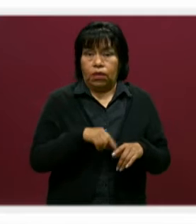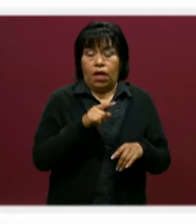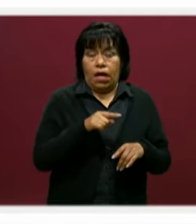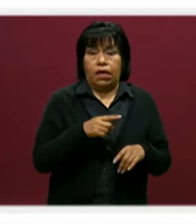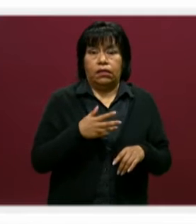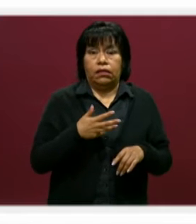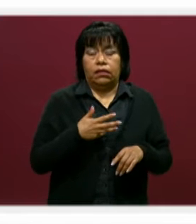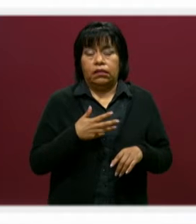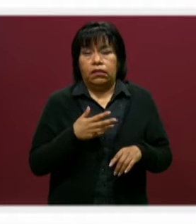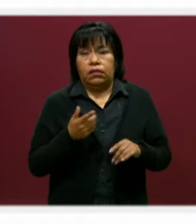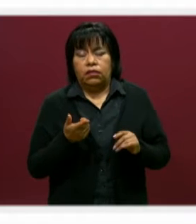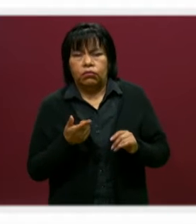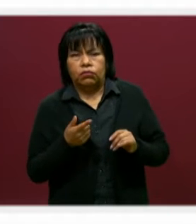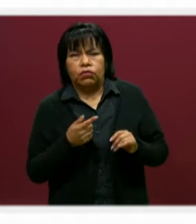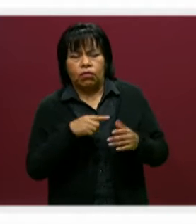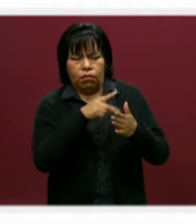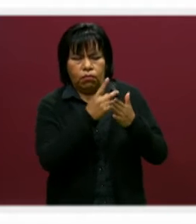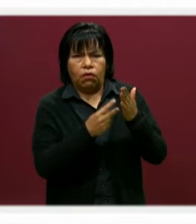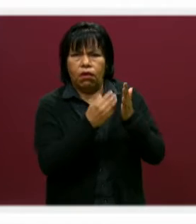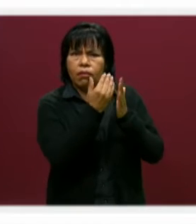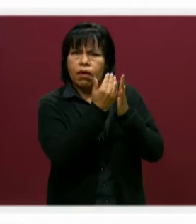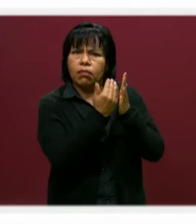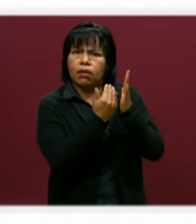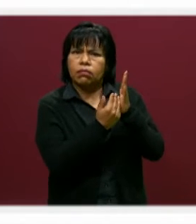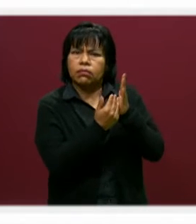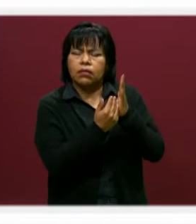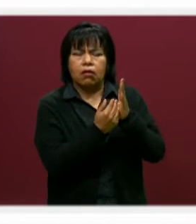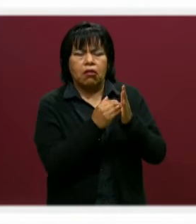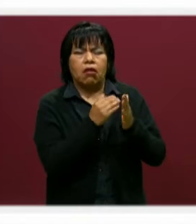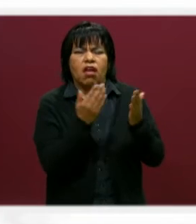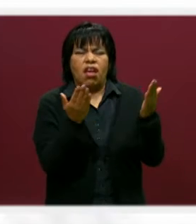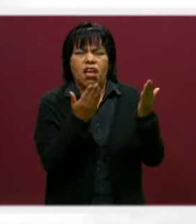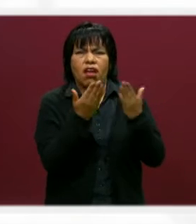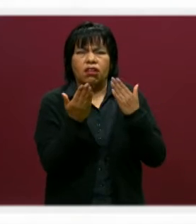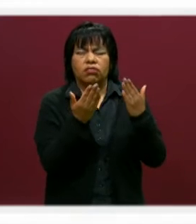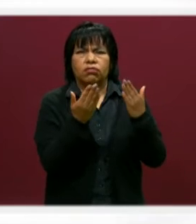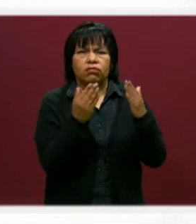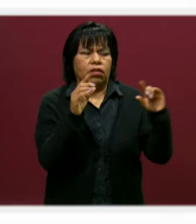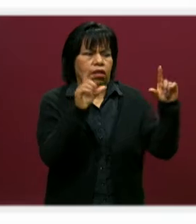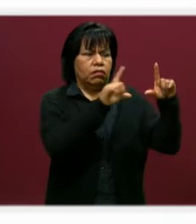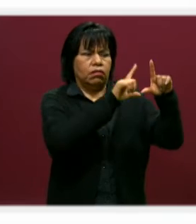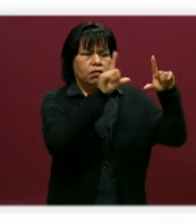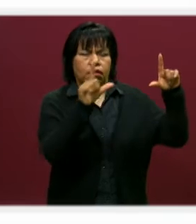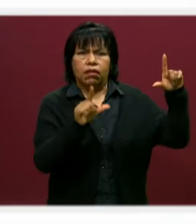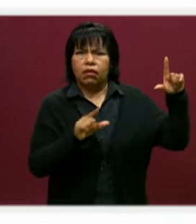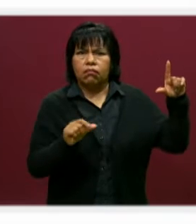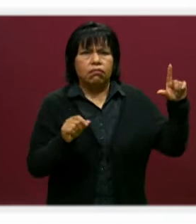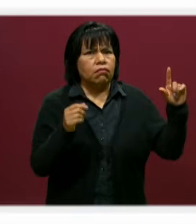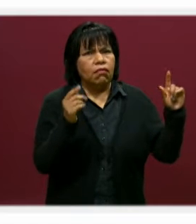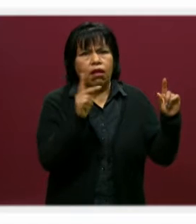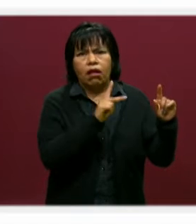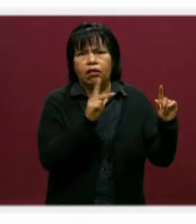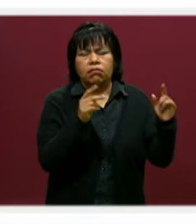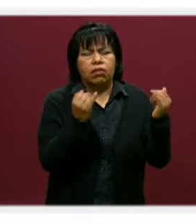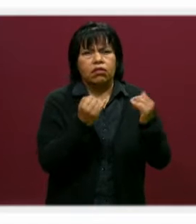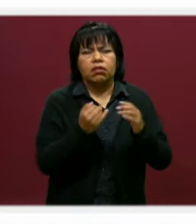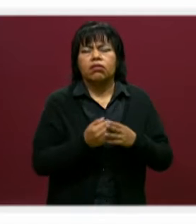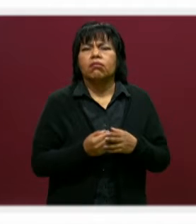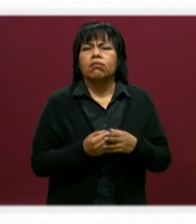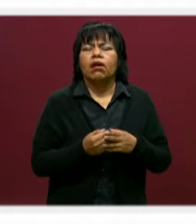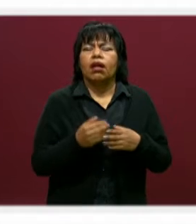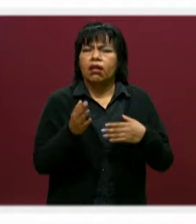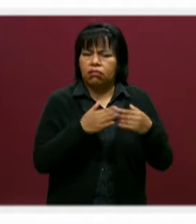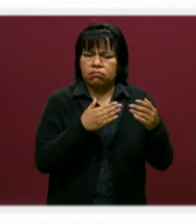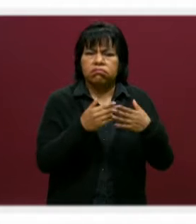Estamos con planes de estudio que se pueden estudiar en todo el país. Son planes también actualizados.